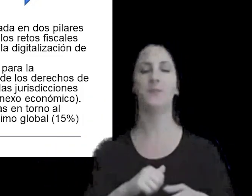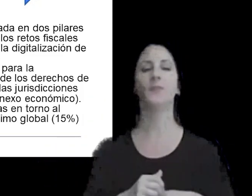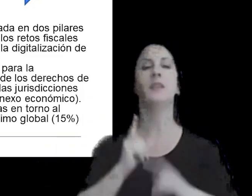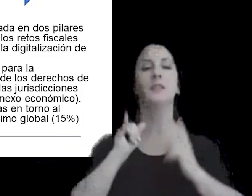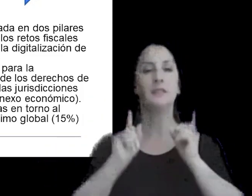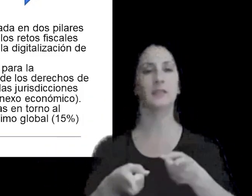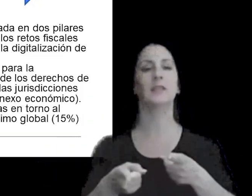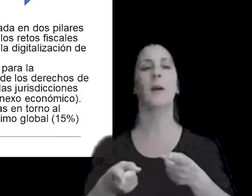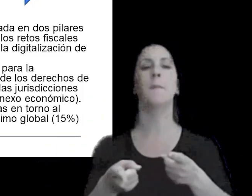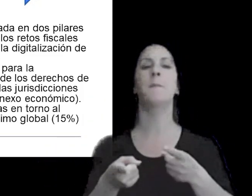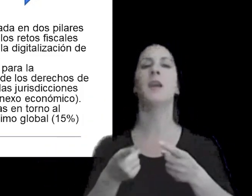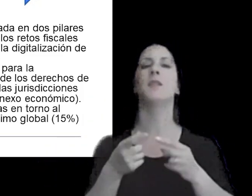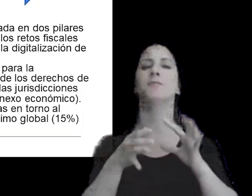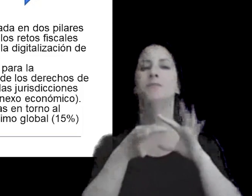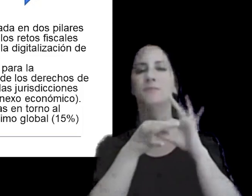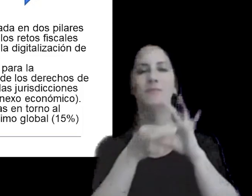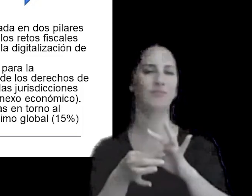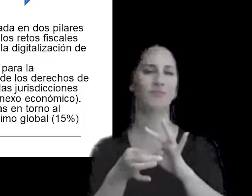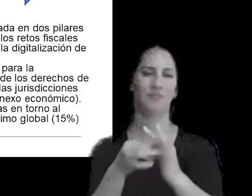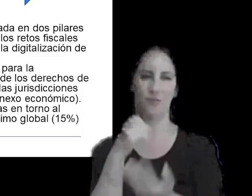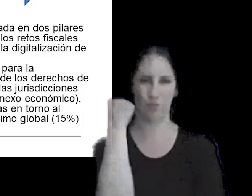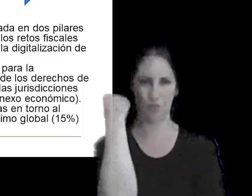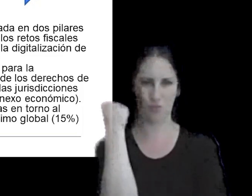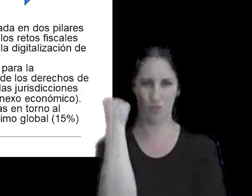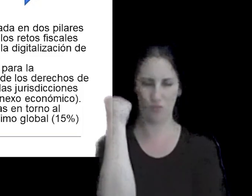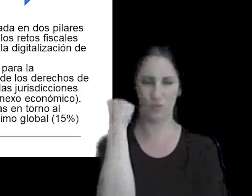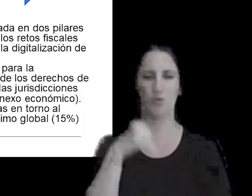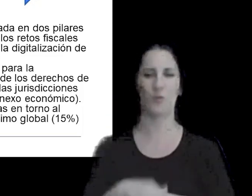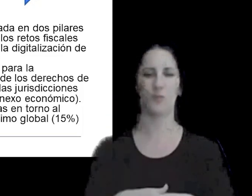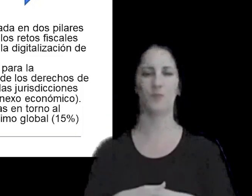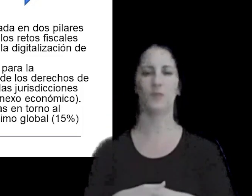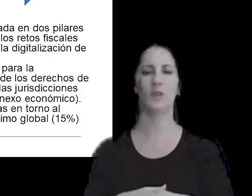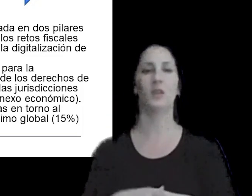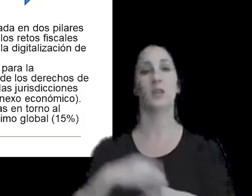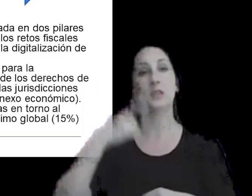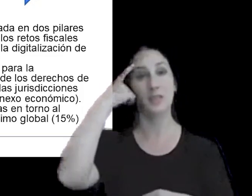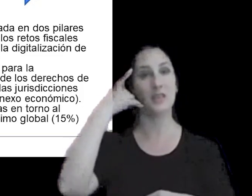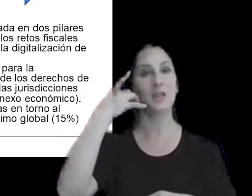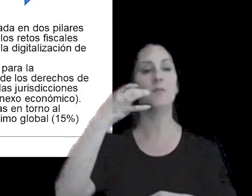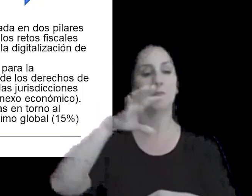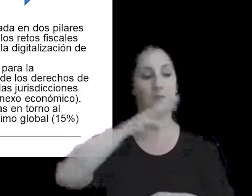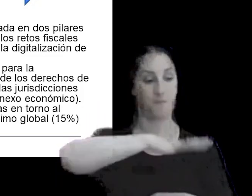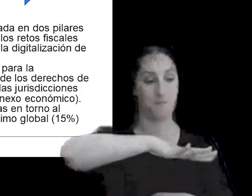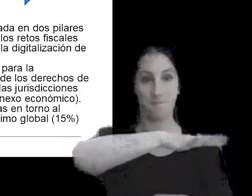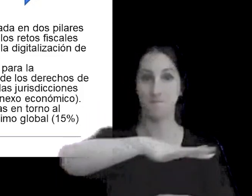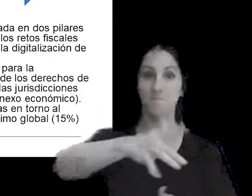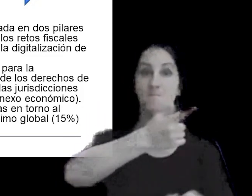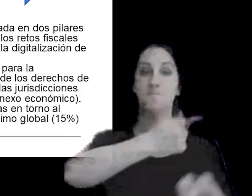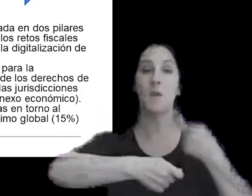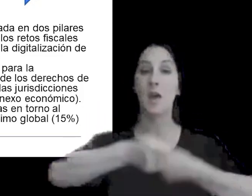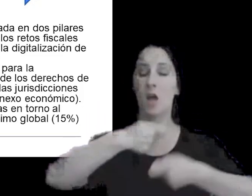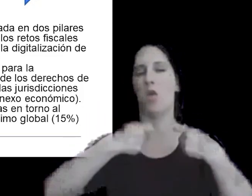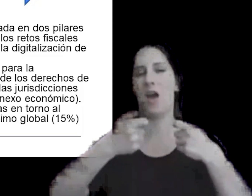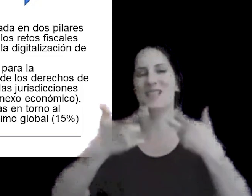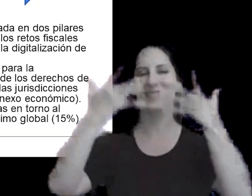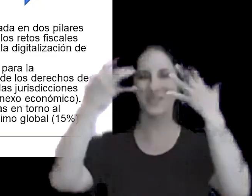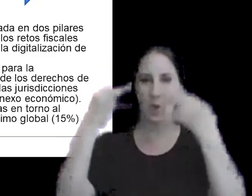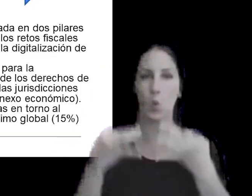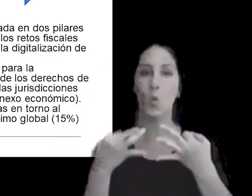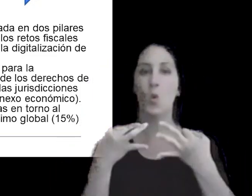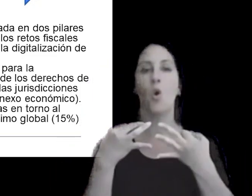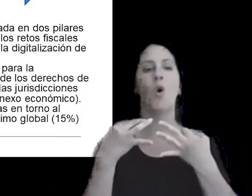económico y asegurar que las jurisdicciones de mercado tengan una parte